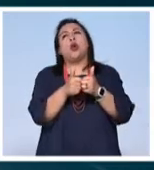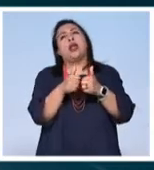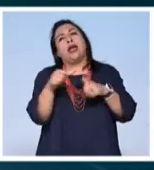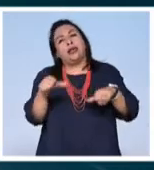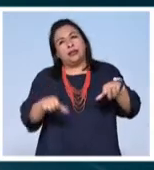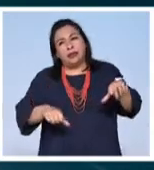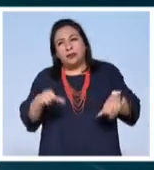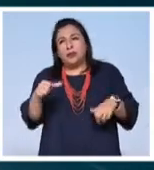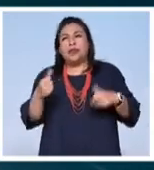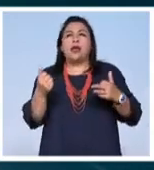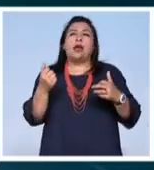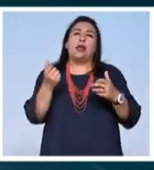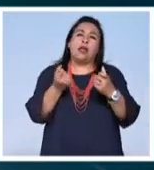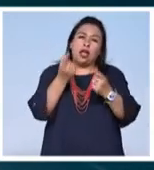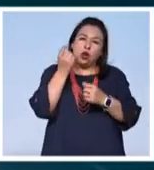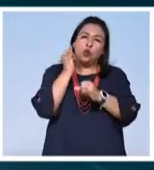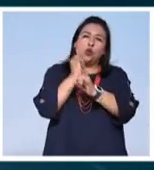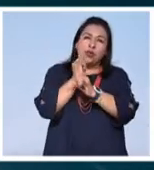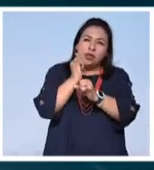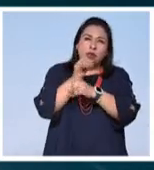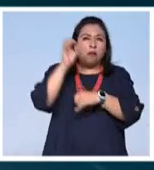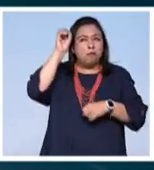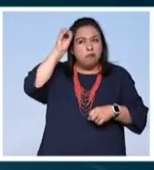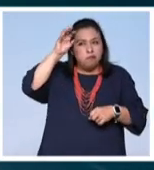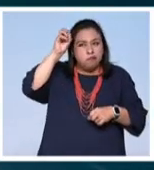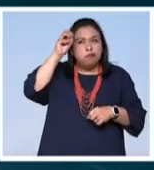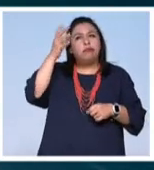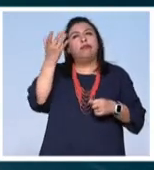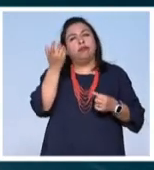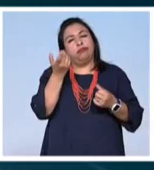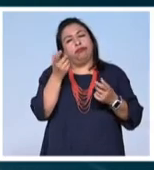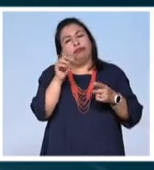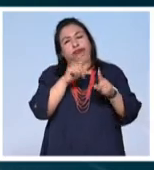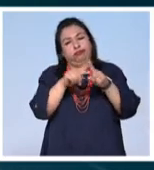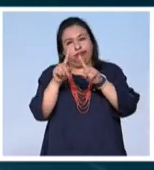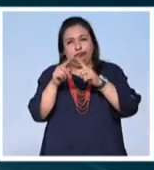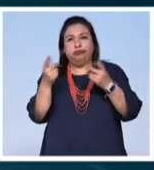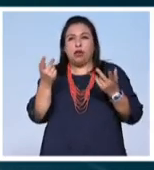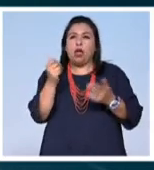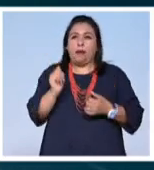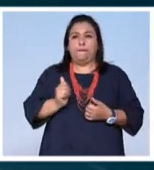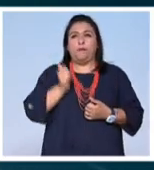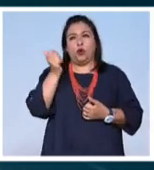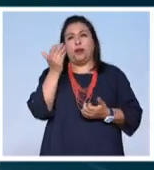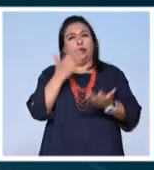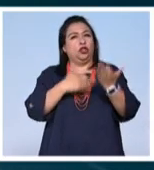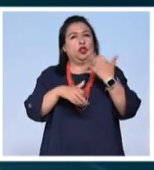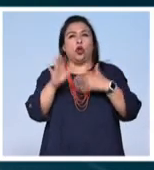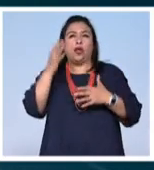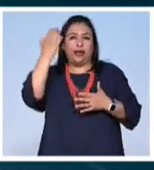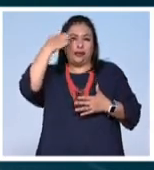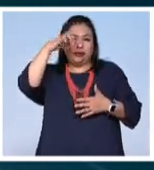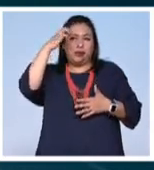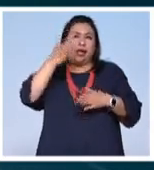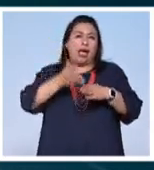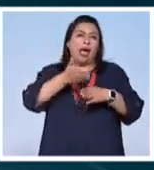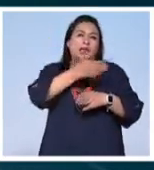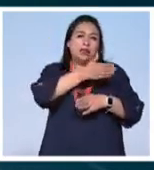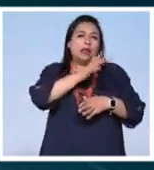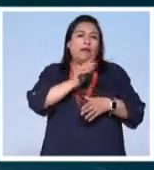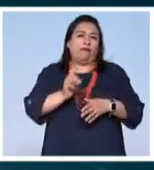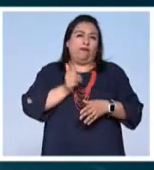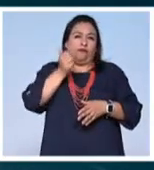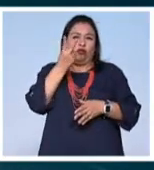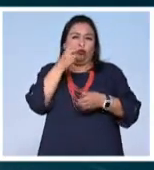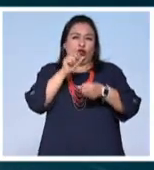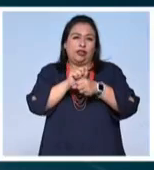actividad virtual en línea, transmisiones en vivo. Así que bueno, vamos a aprovechar toda la experiencia que ganamos en